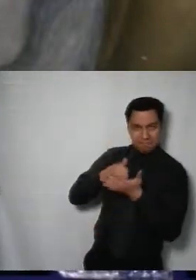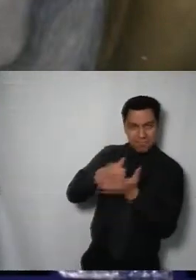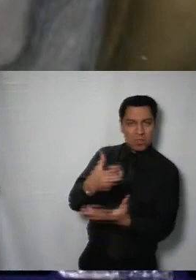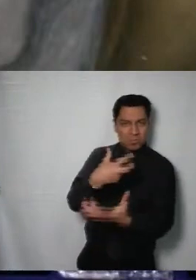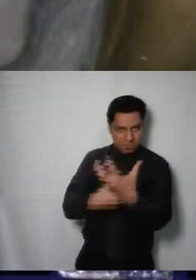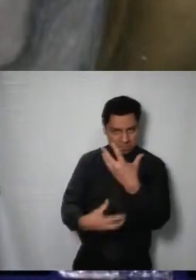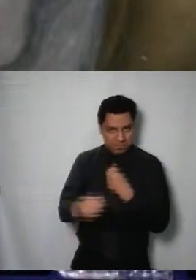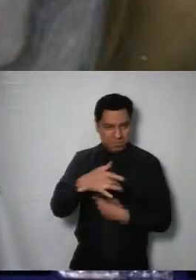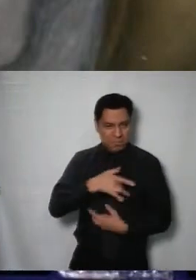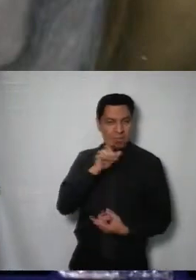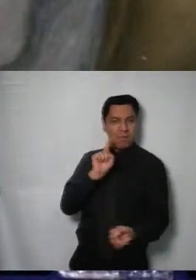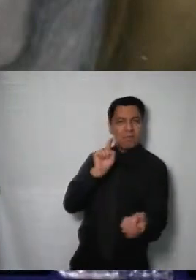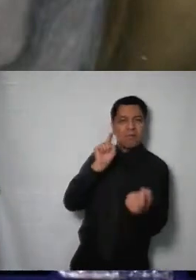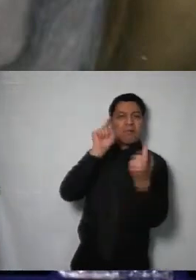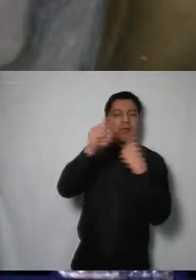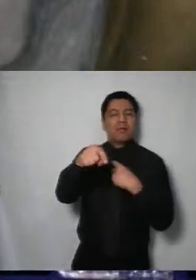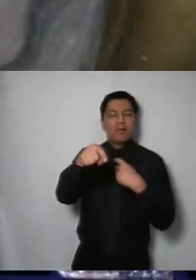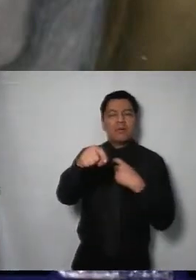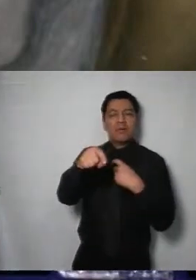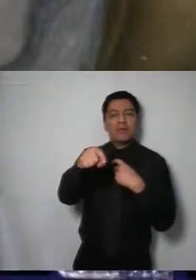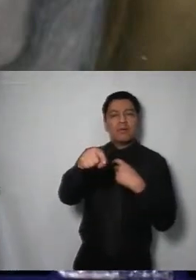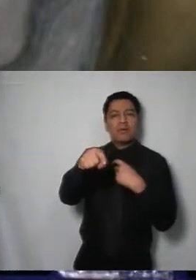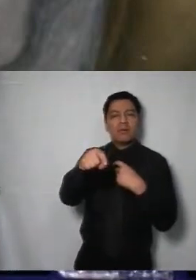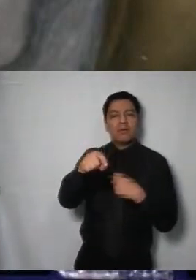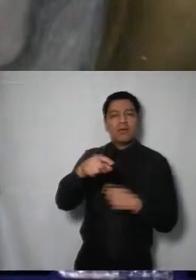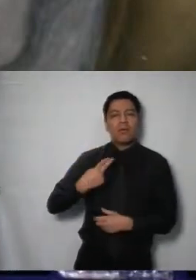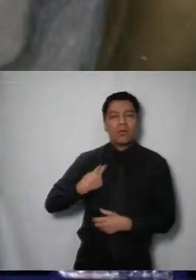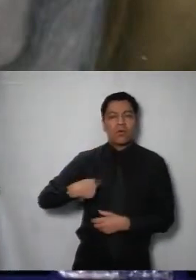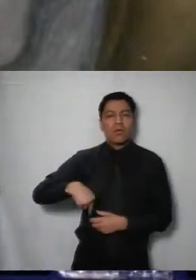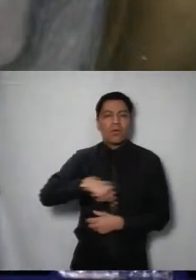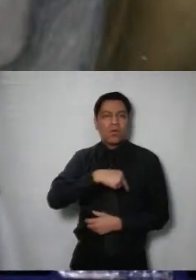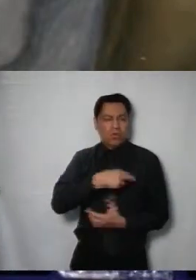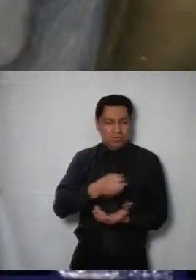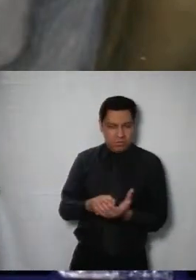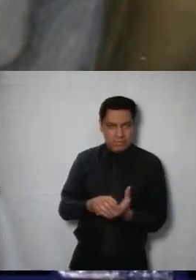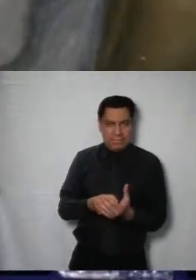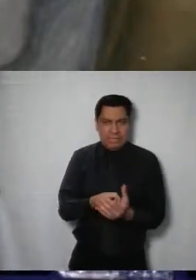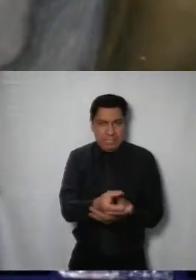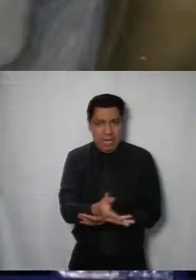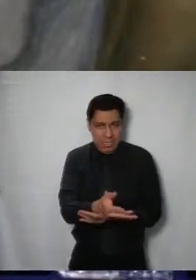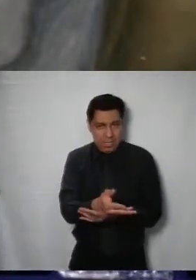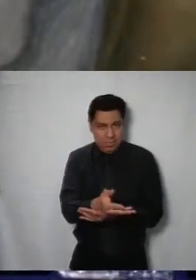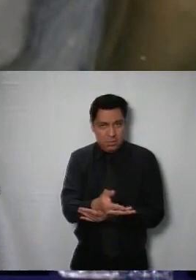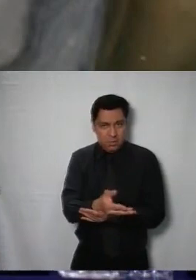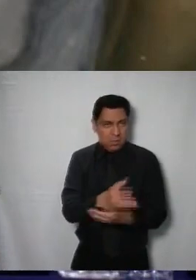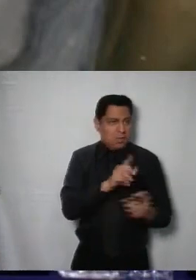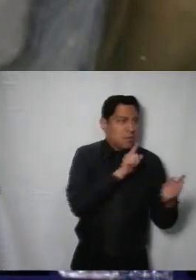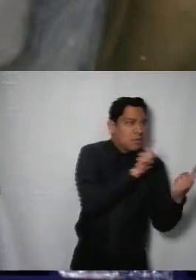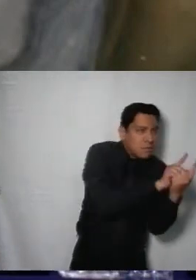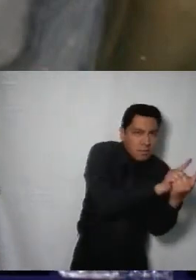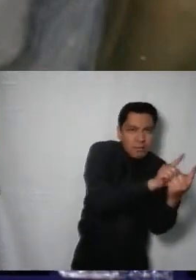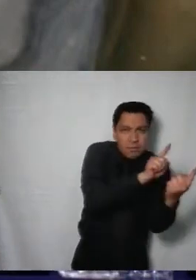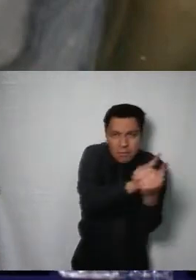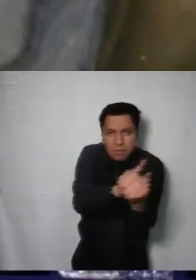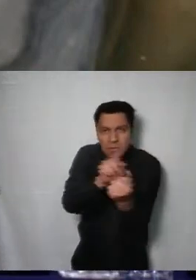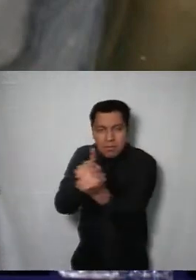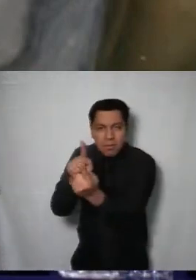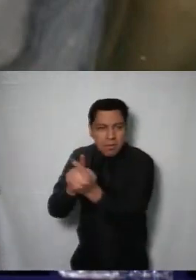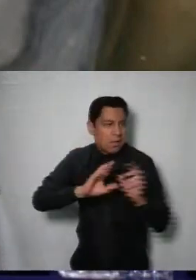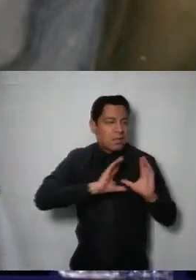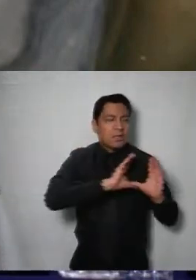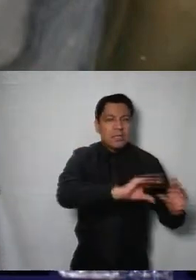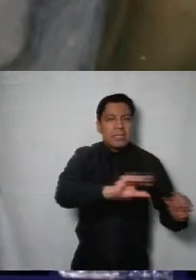nuestra zona de confort salir de nuestras instalaciones para tratar de acercar los derechos que tutelamos y llevarlos